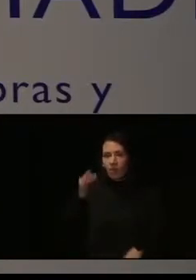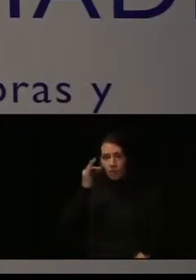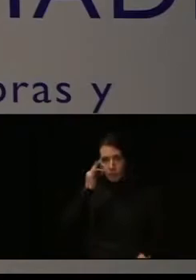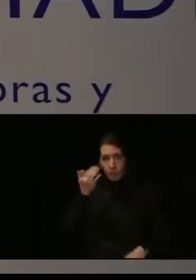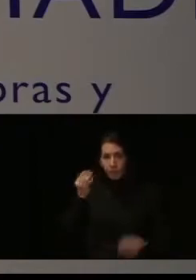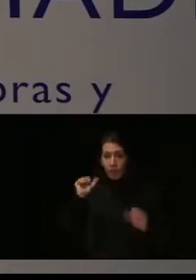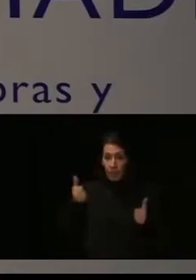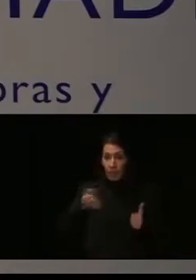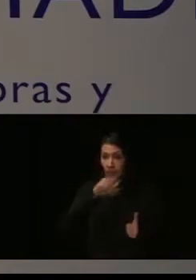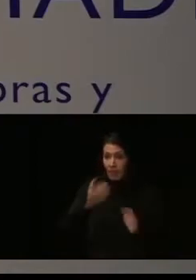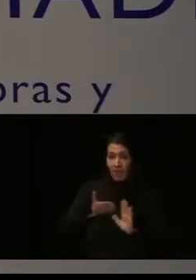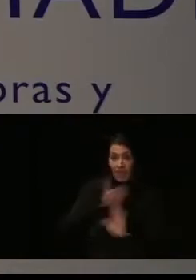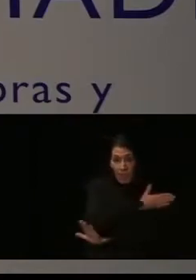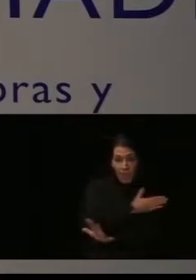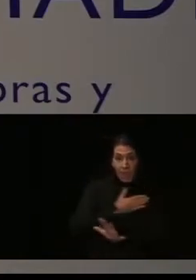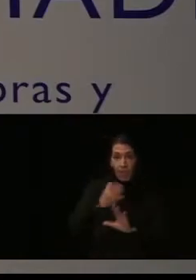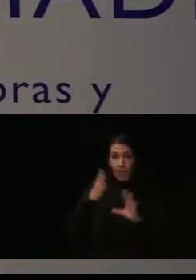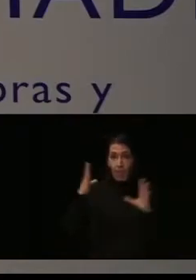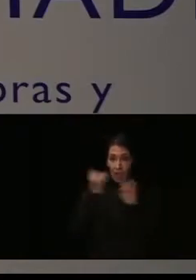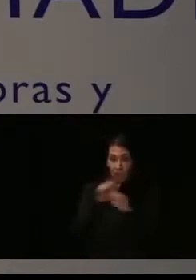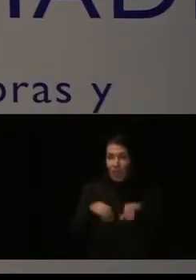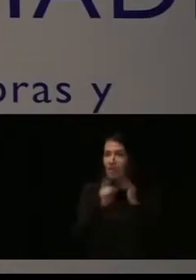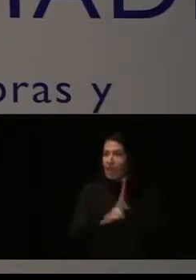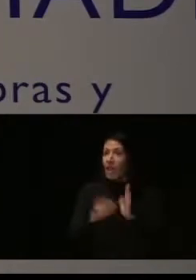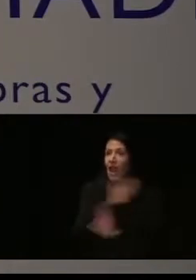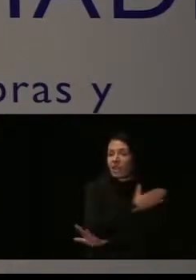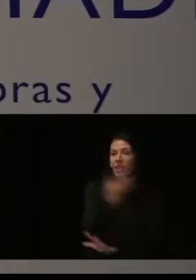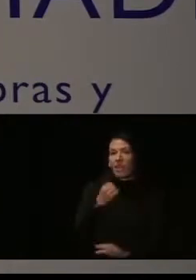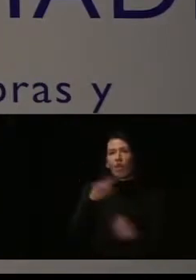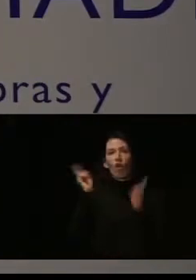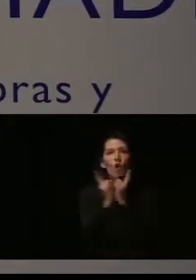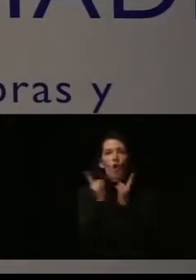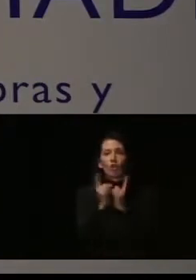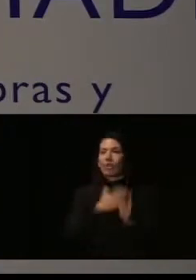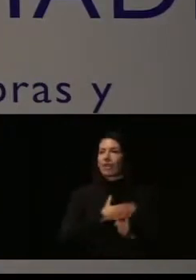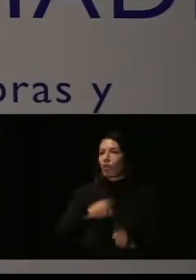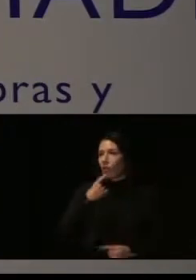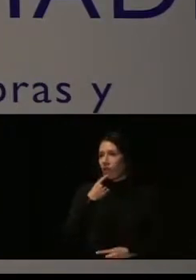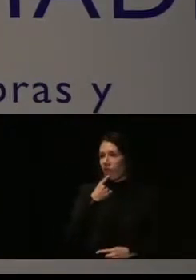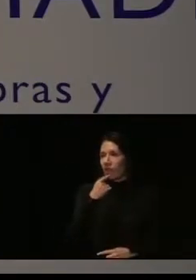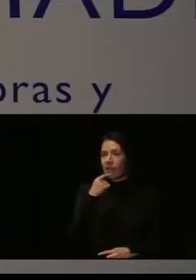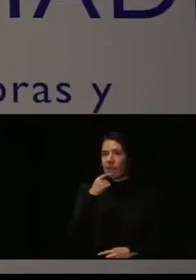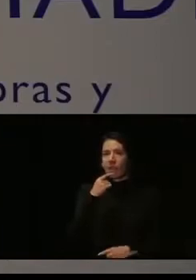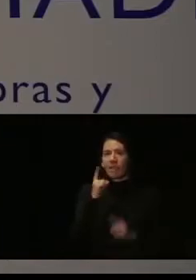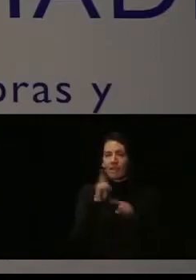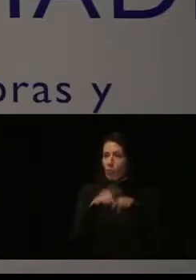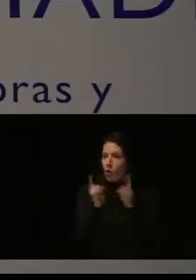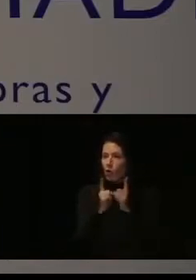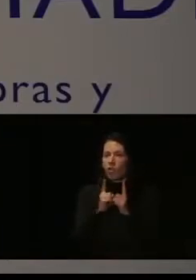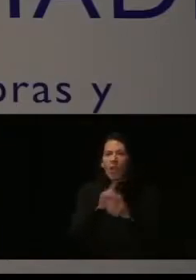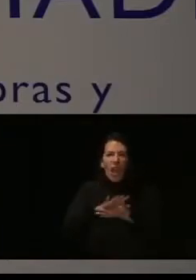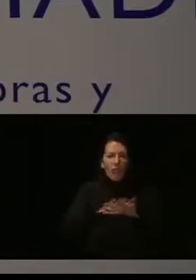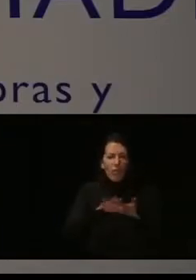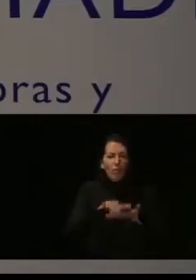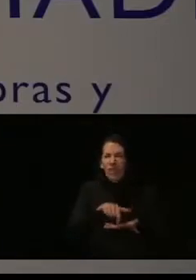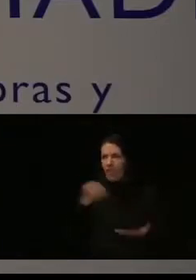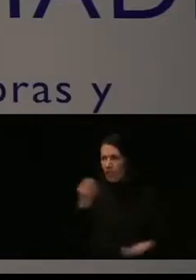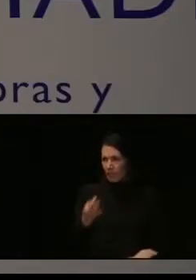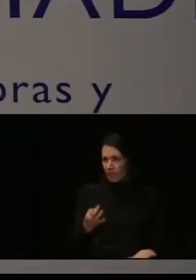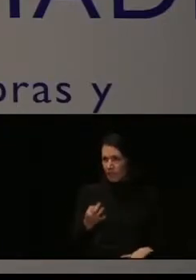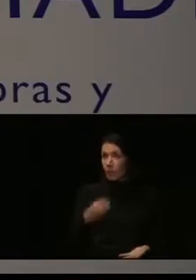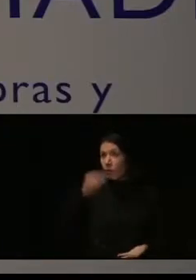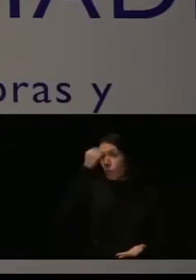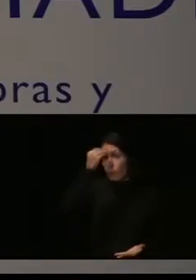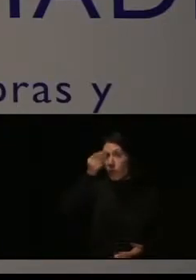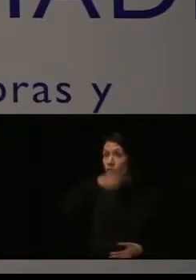poder comenzar a hablar de este enfoque integral que tenemos en la red, yo tengo que dedicar brevemente unos segundos a contar de qué estamos hablando, porque yo creo que todas las